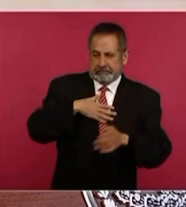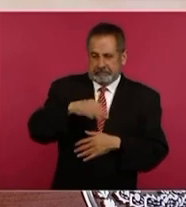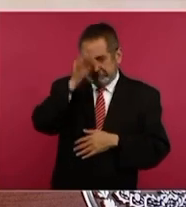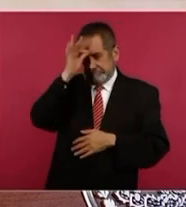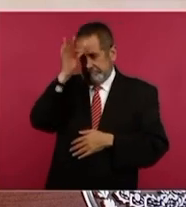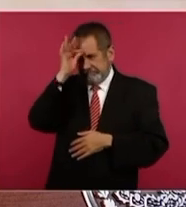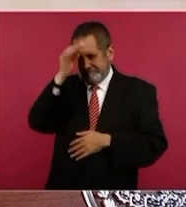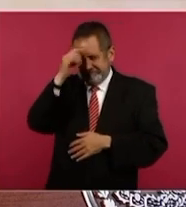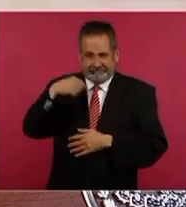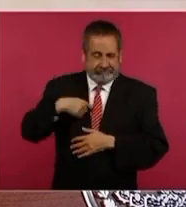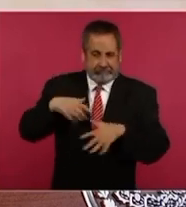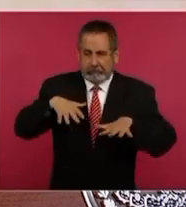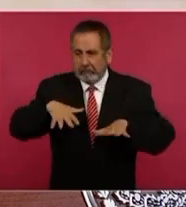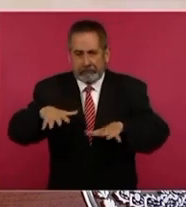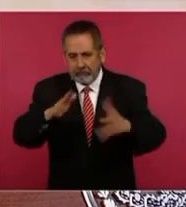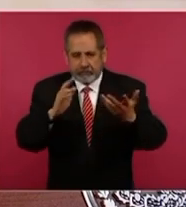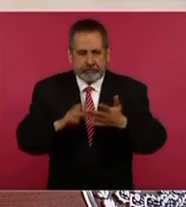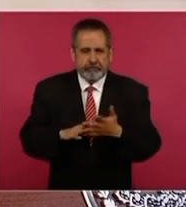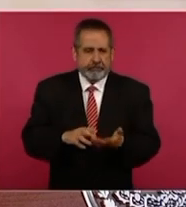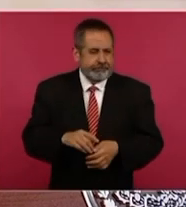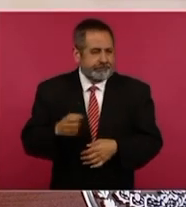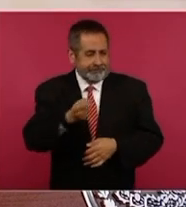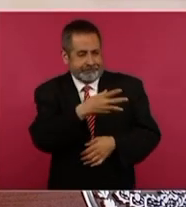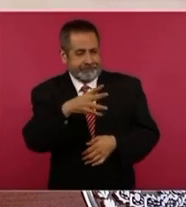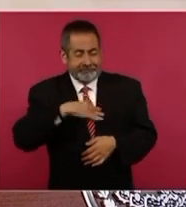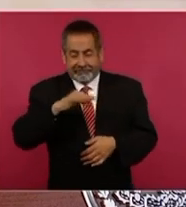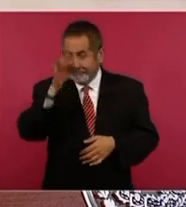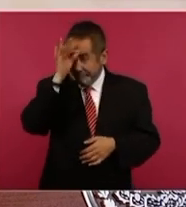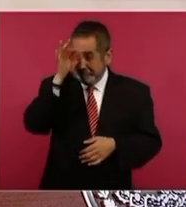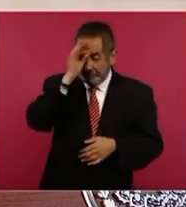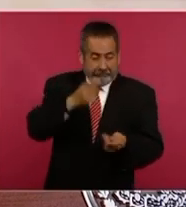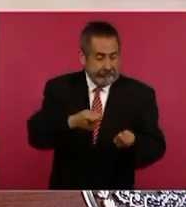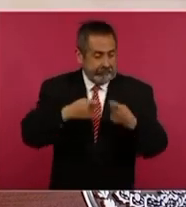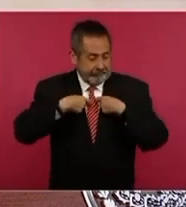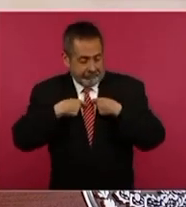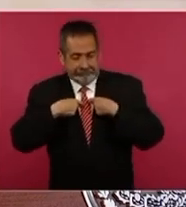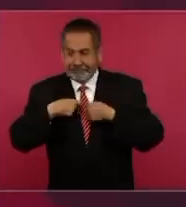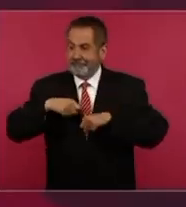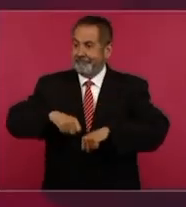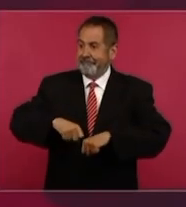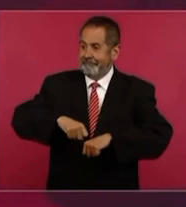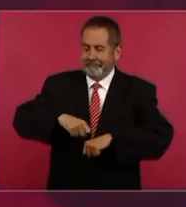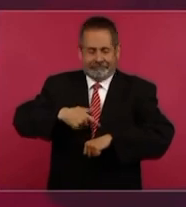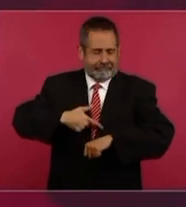inteligentes y a los tontos los vuelve locos.